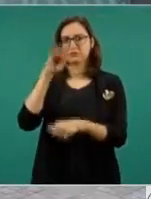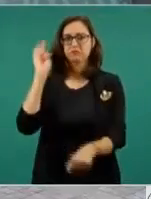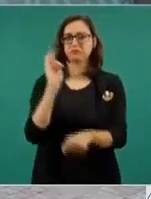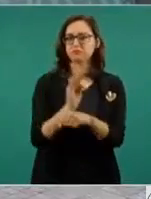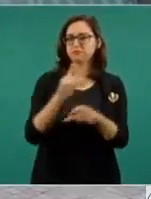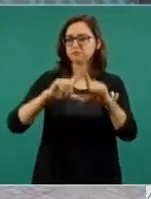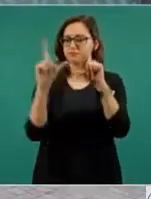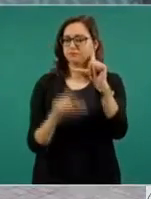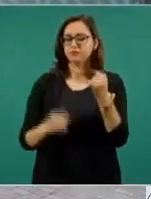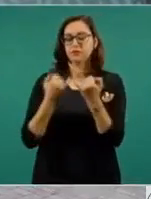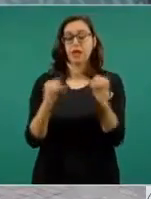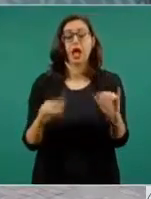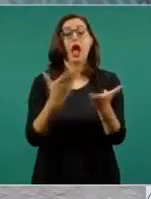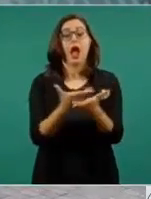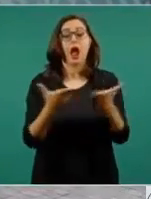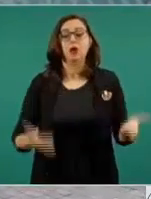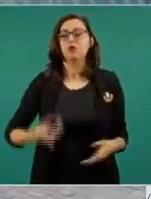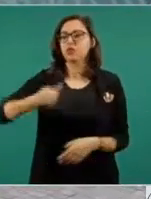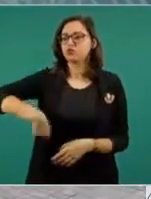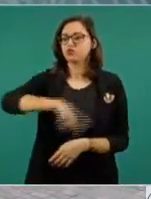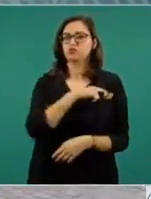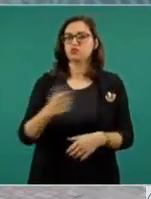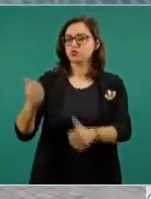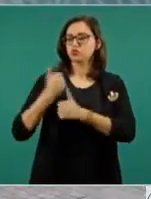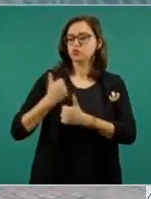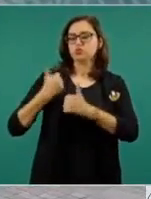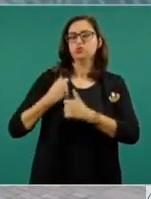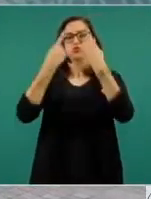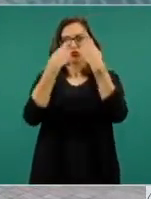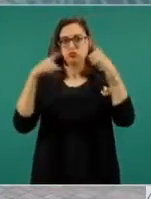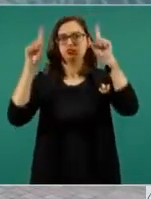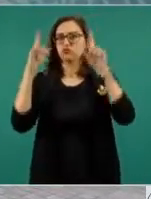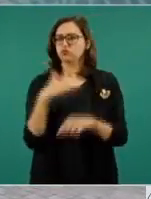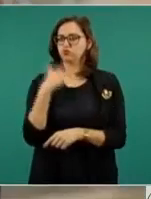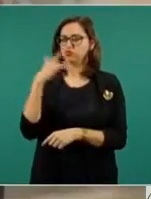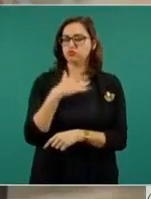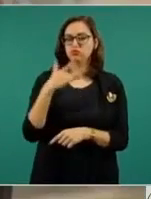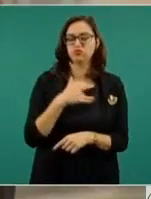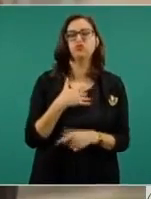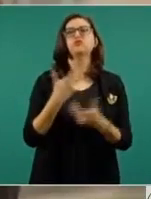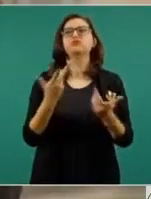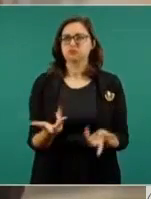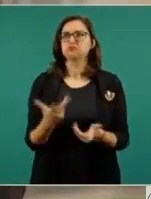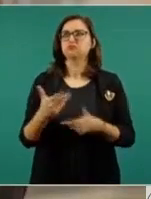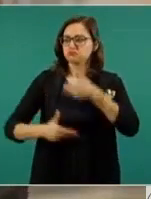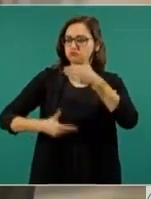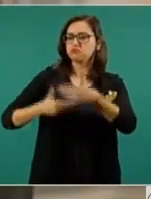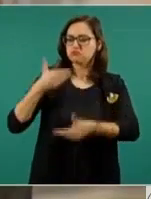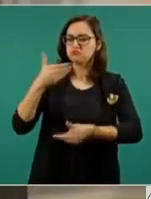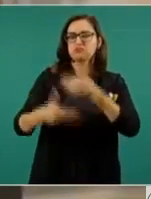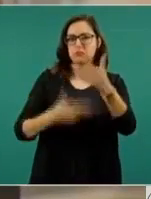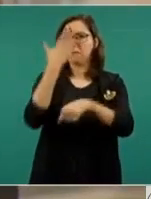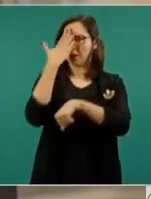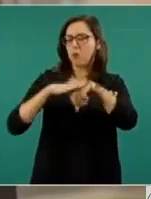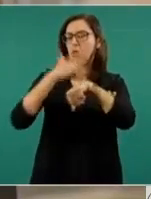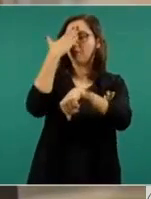tenemos eso presente y nuestras instituciones armadas de tierra, mar y aire evolucionan a la par de